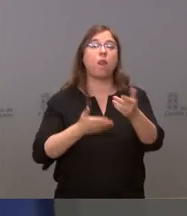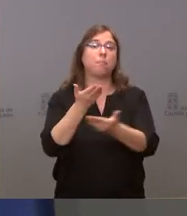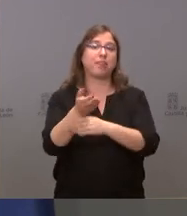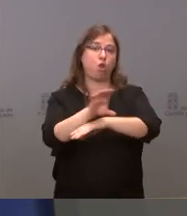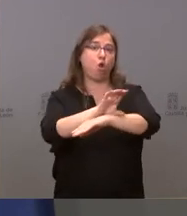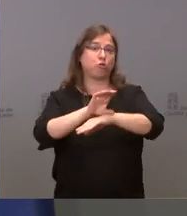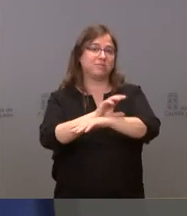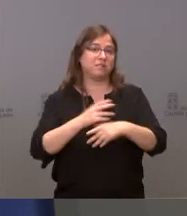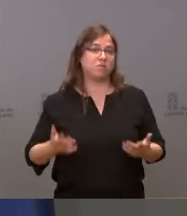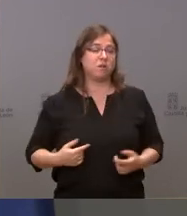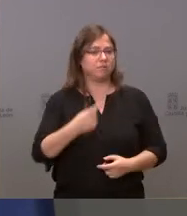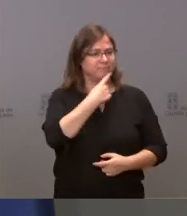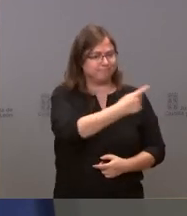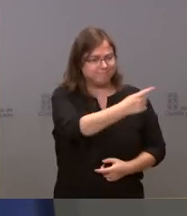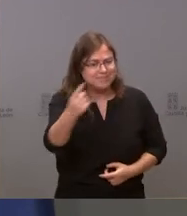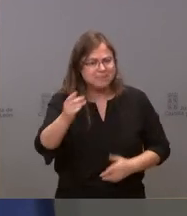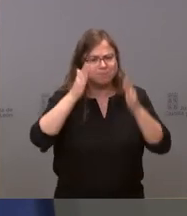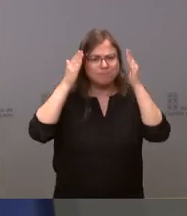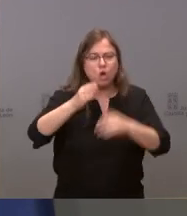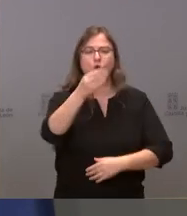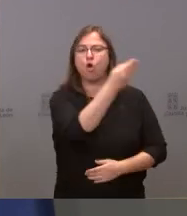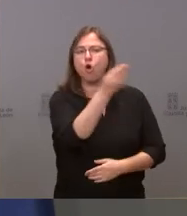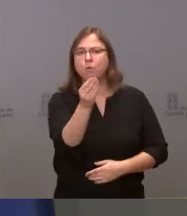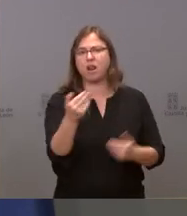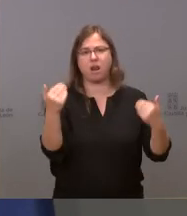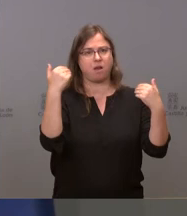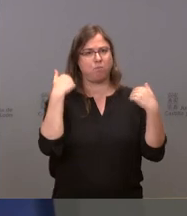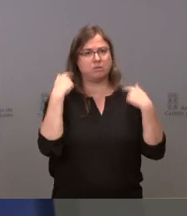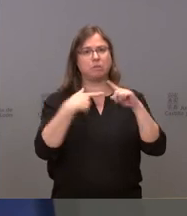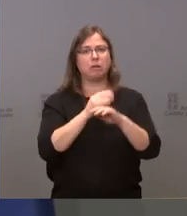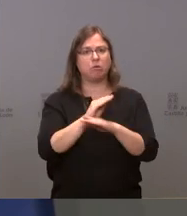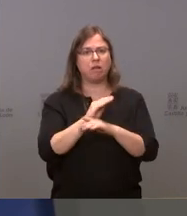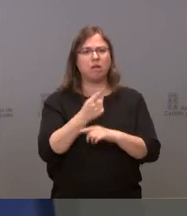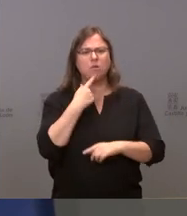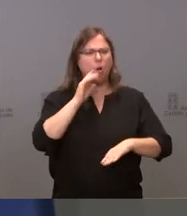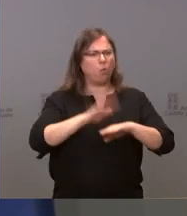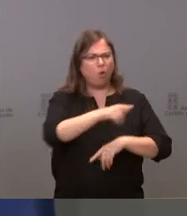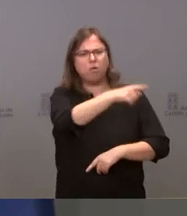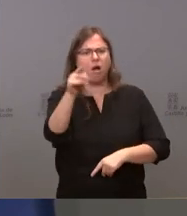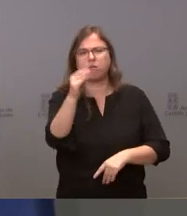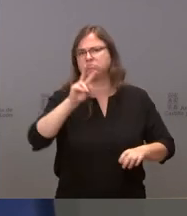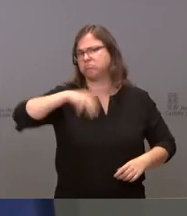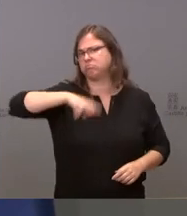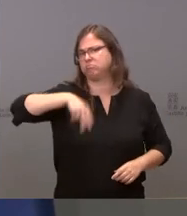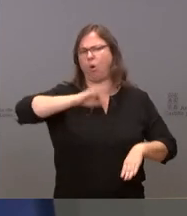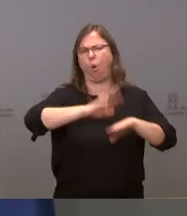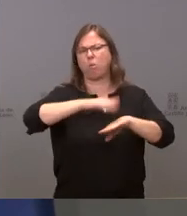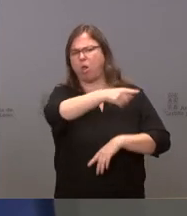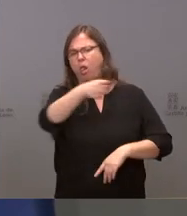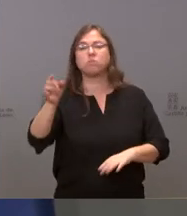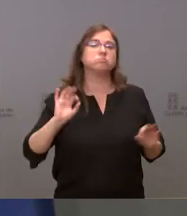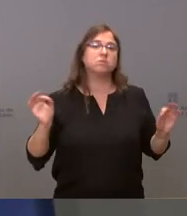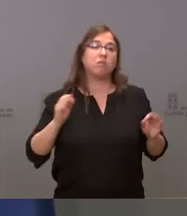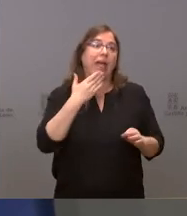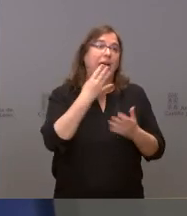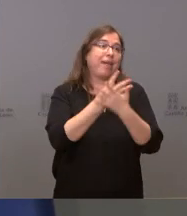dirigiéndose a ellos personalmente. Y yo creo que nadie ha criminalizado a nadie. No se puede criminalizar a la gente por tener 19